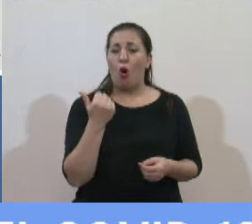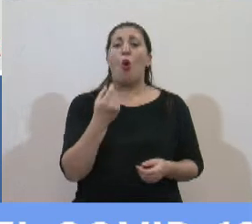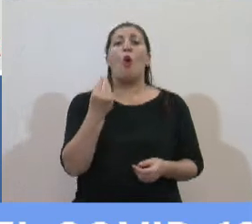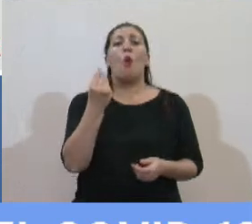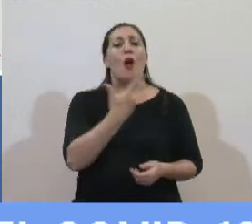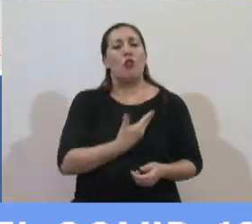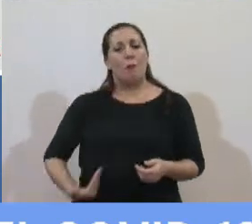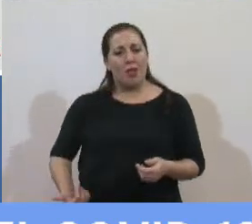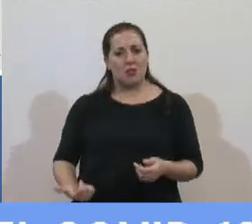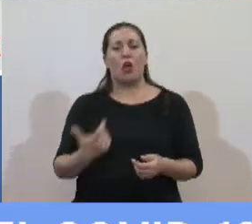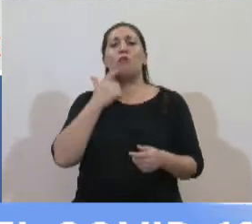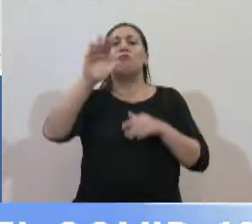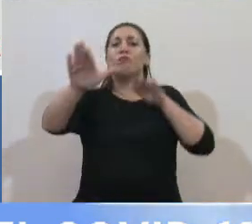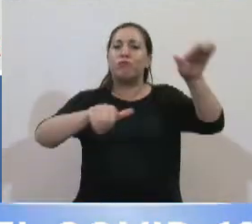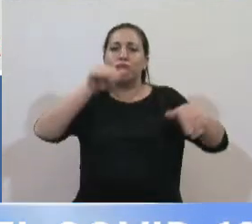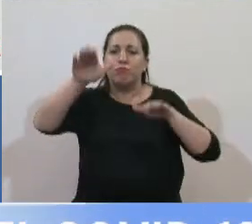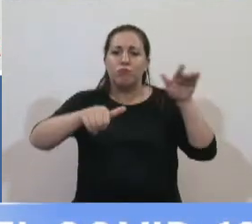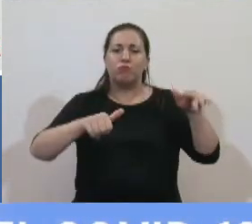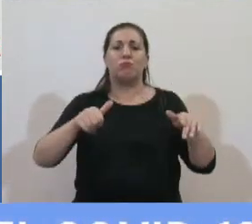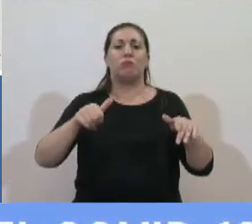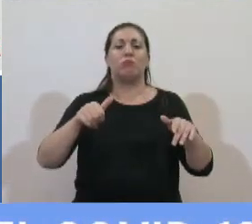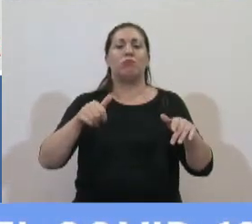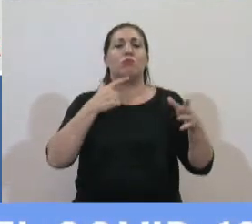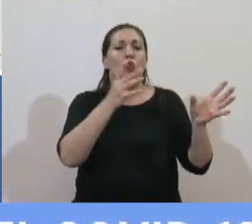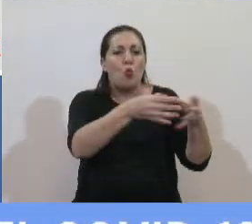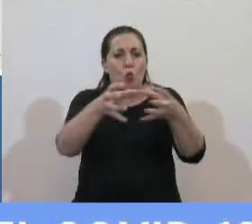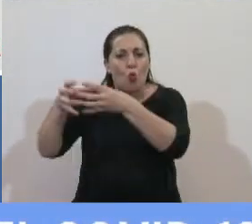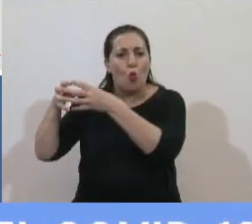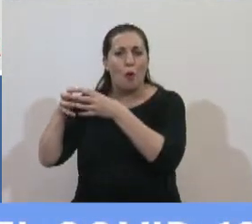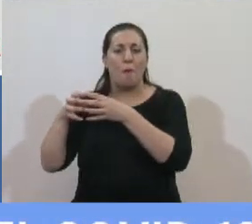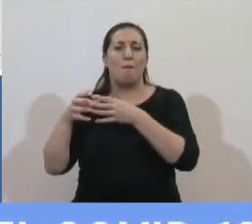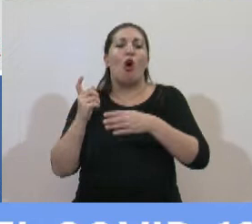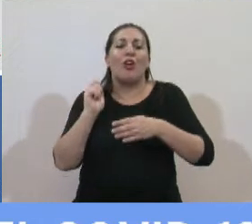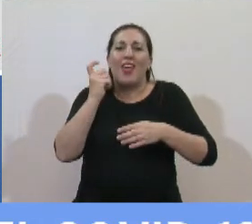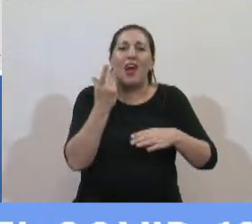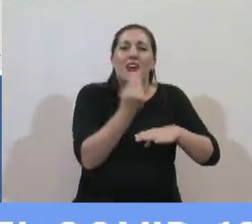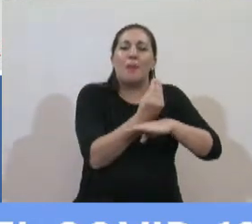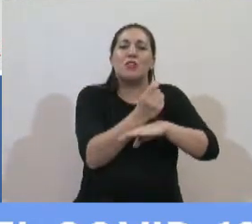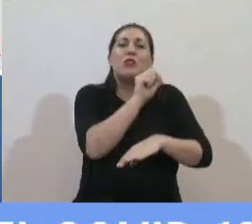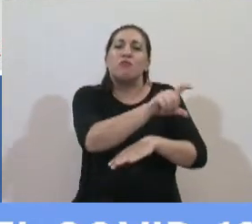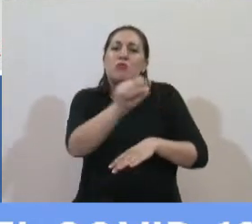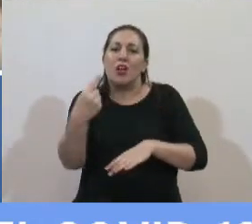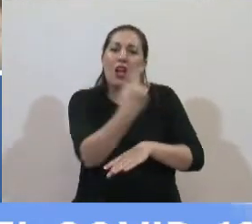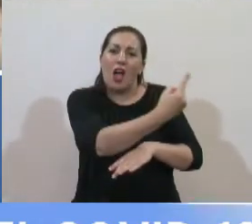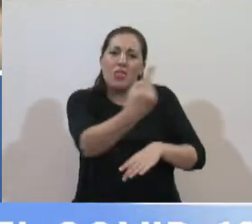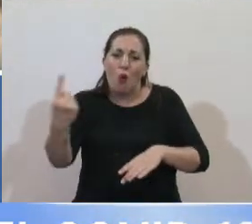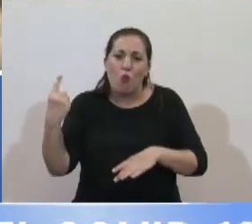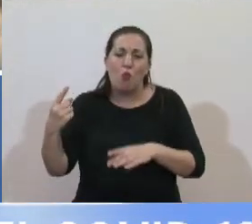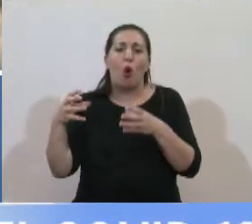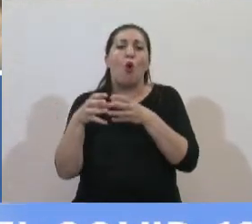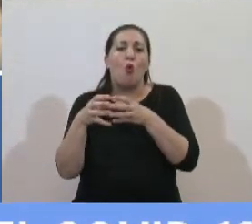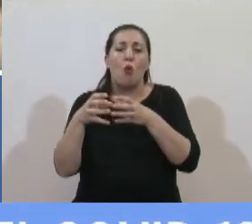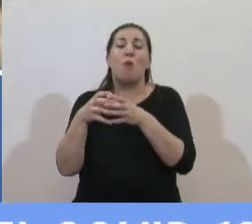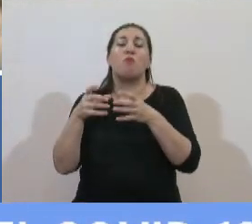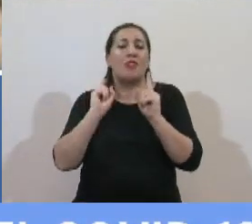presidente convocó a los gobernadores y a los espacios que representamos a los partidos de la oposición en el